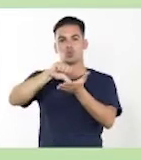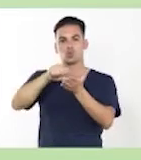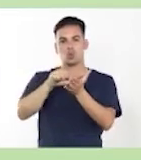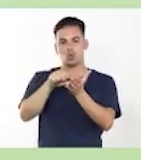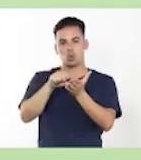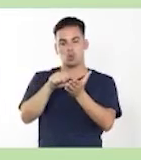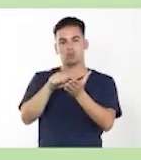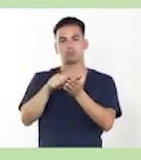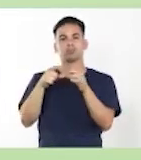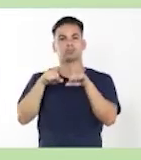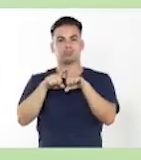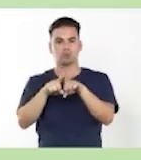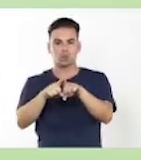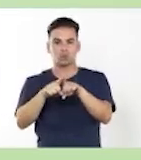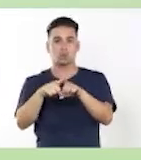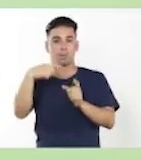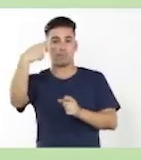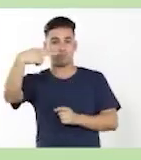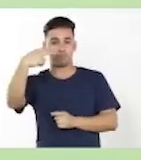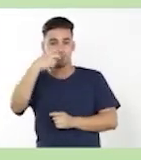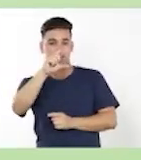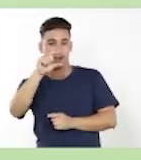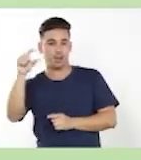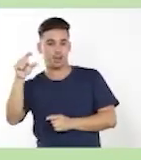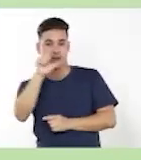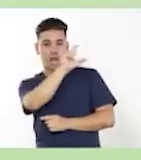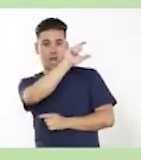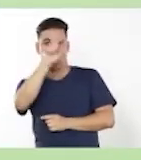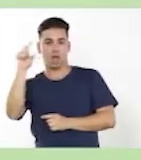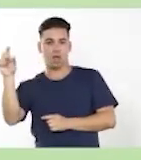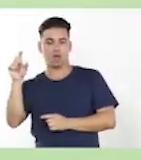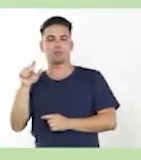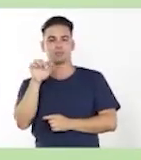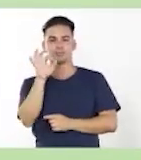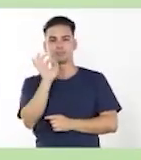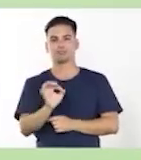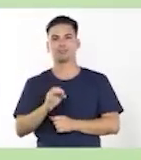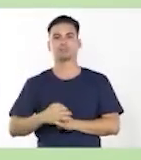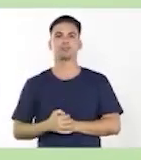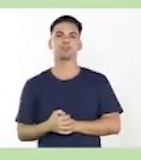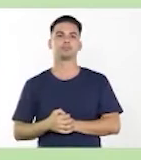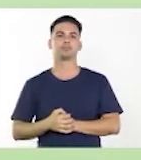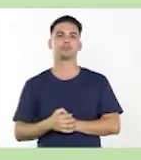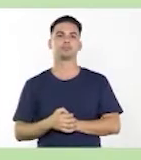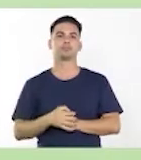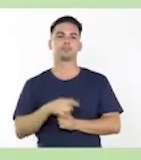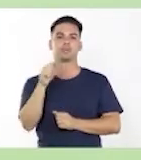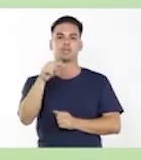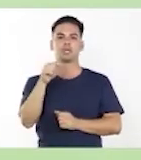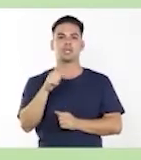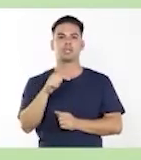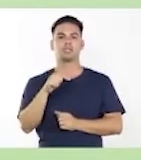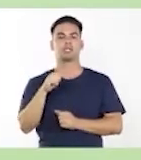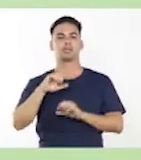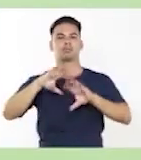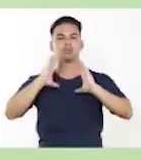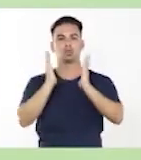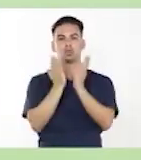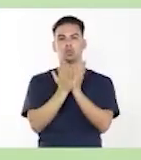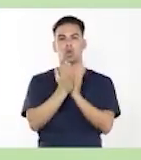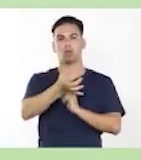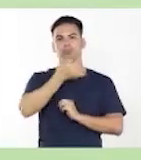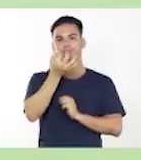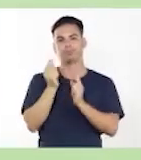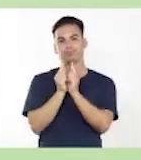predicado. Bien, seguimos. Complementos verbales que amplían la significación de la oración. Dentro de los